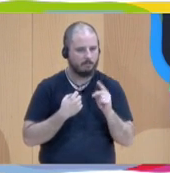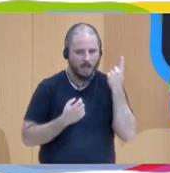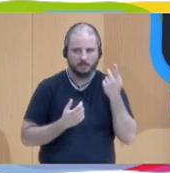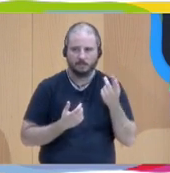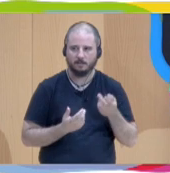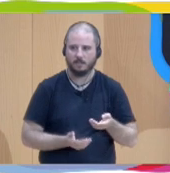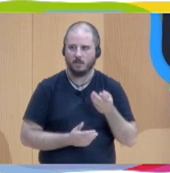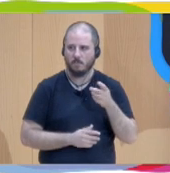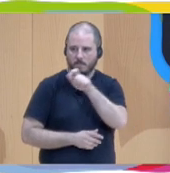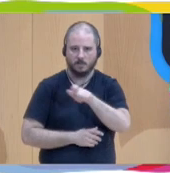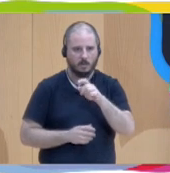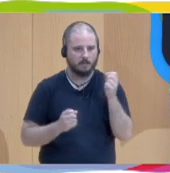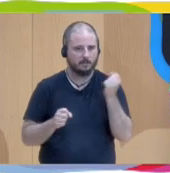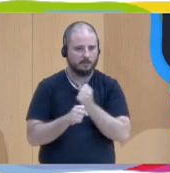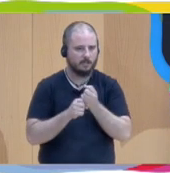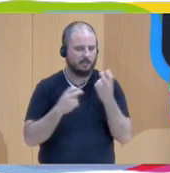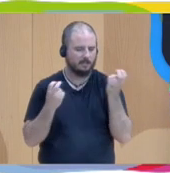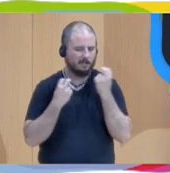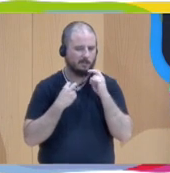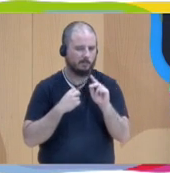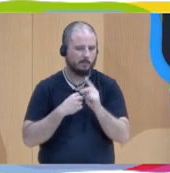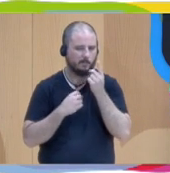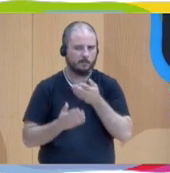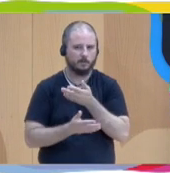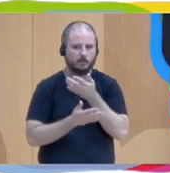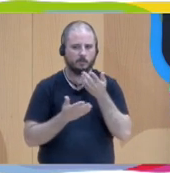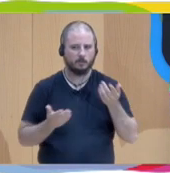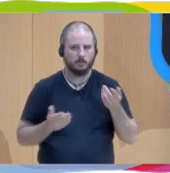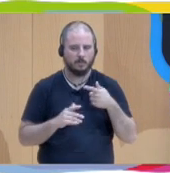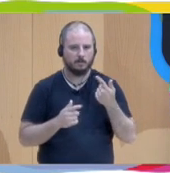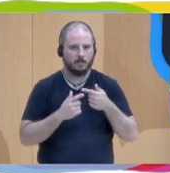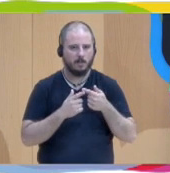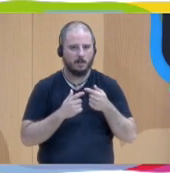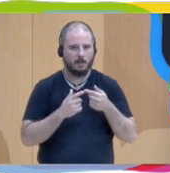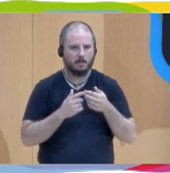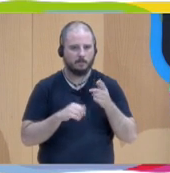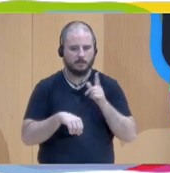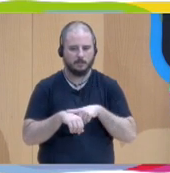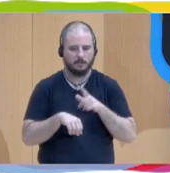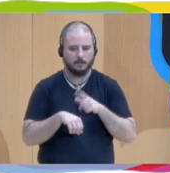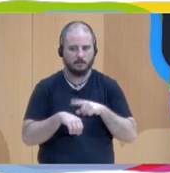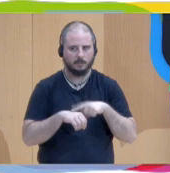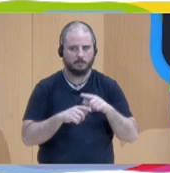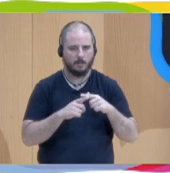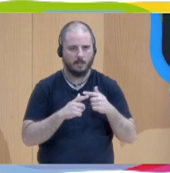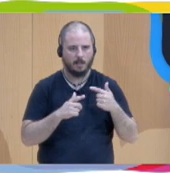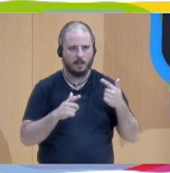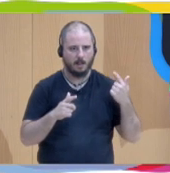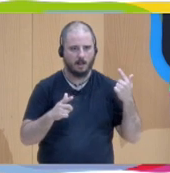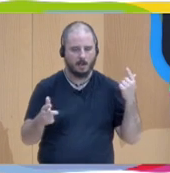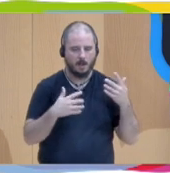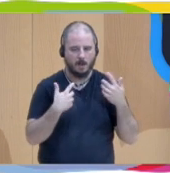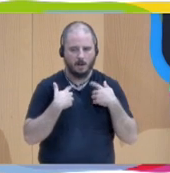trabajadores son la prolongada proximidad en el tiempo con situaciones graves de sufrimiento,